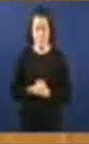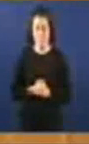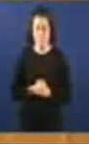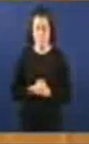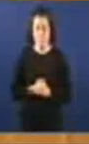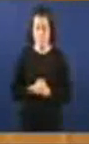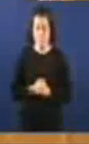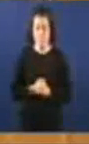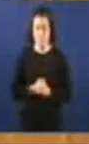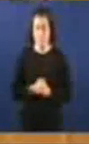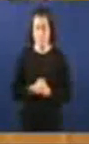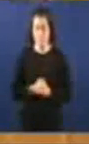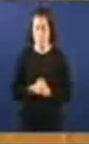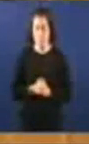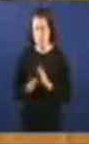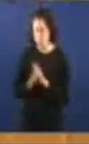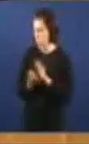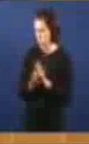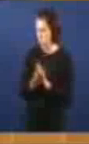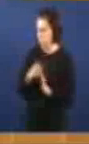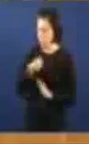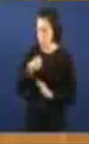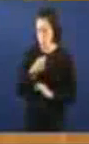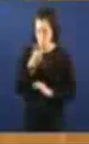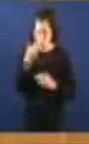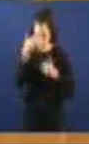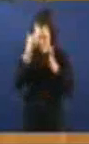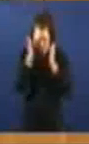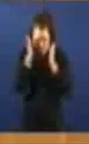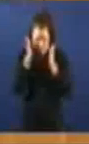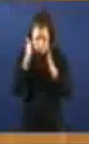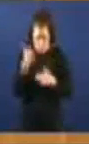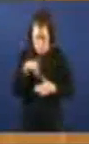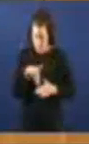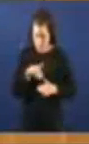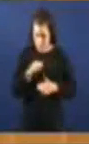Sigan, sigan Só necesito reconcentrarme un momento e xa está, podo continuar